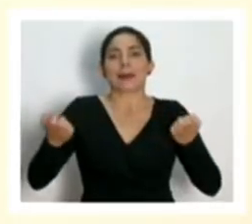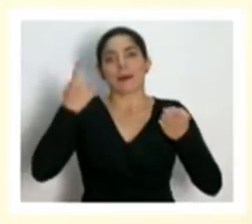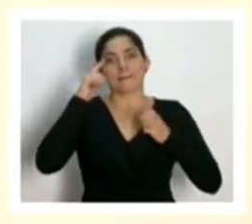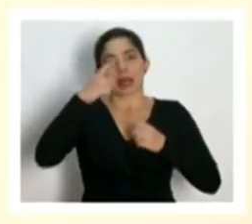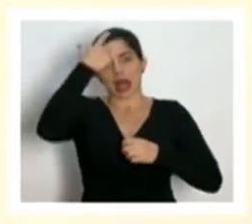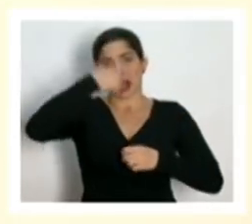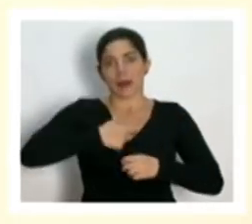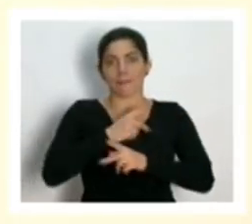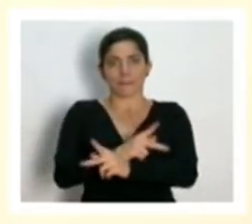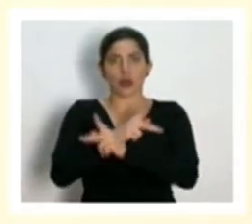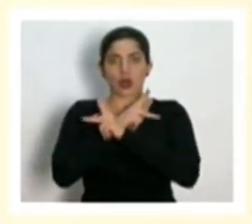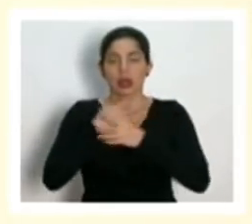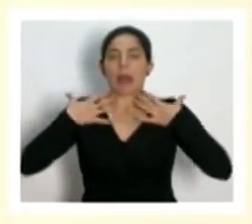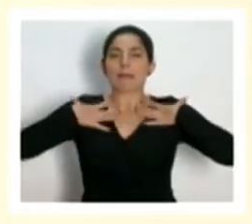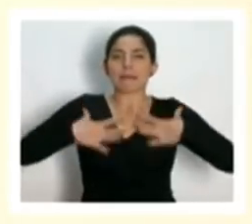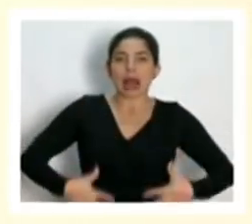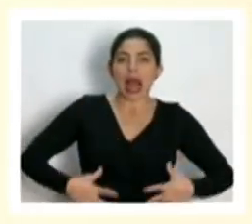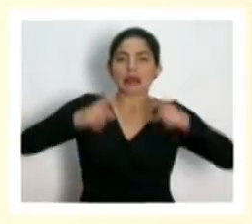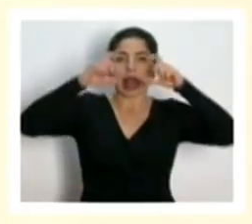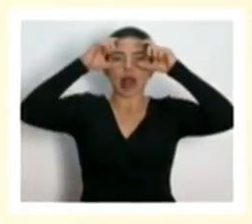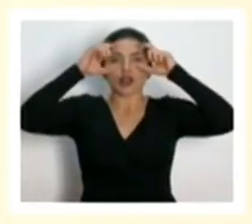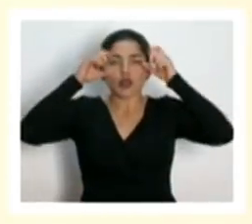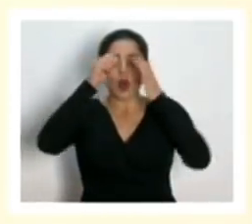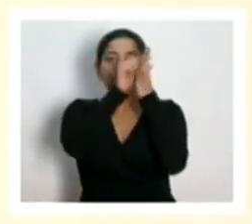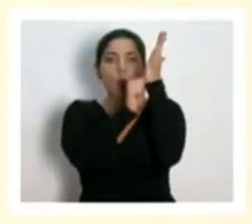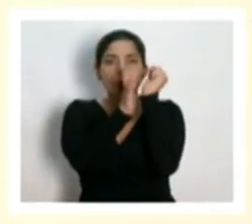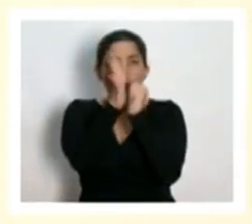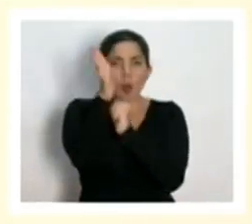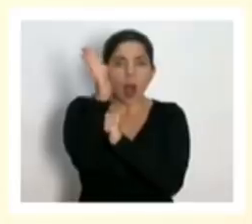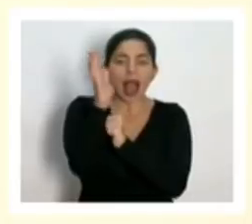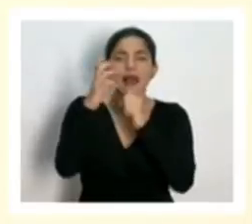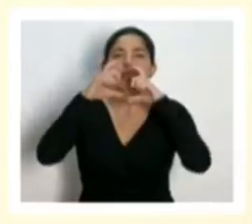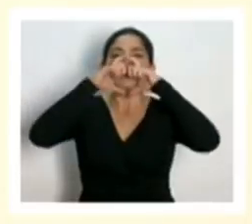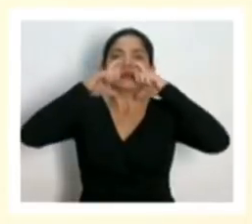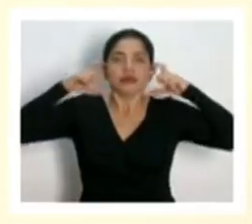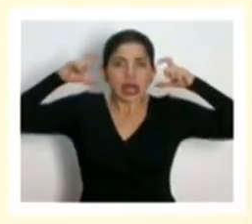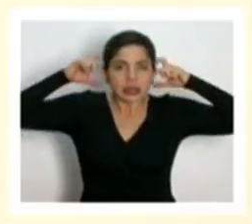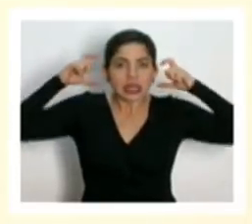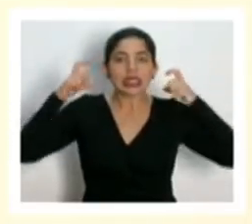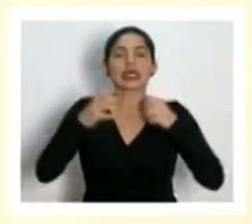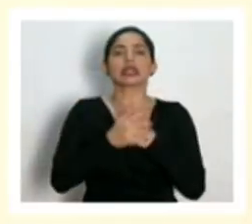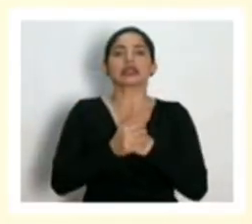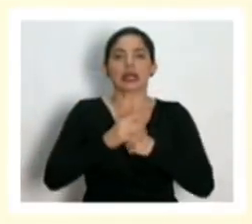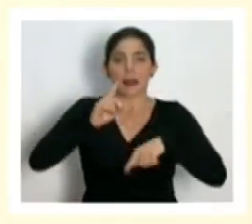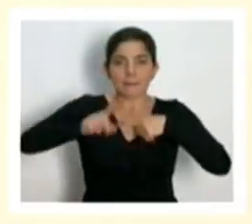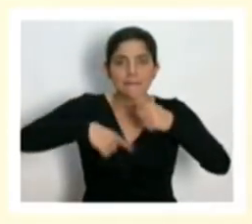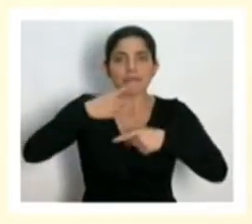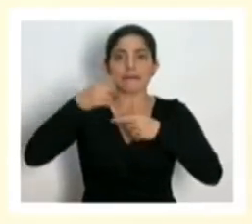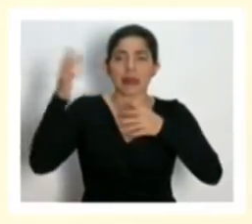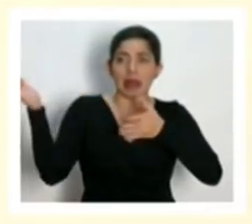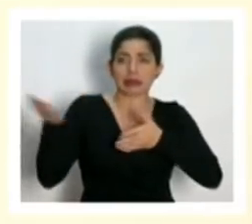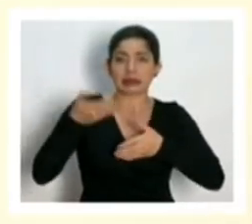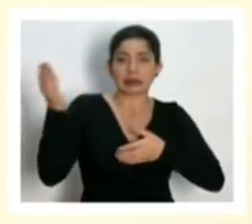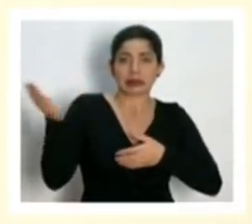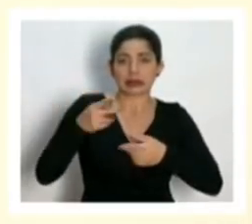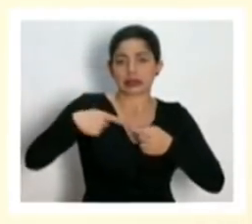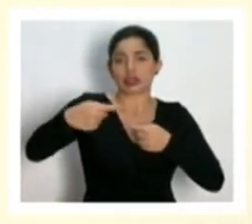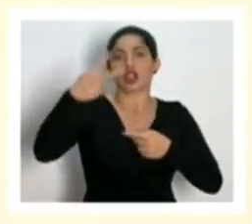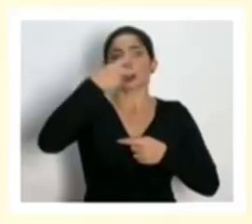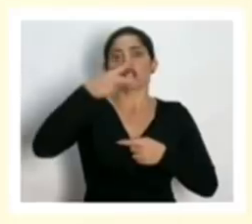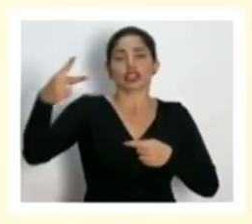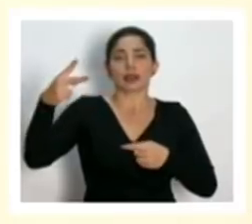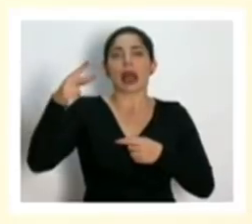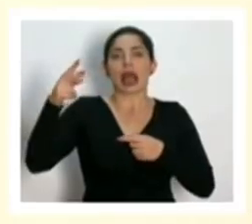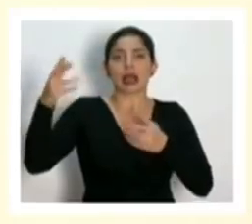personal estos son batas son gafas son guantes son mascarillas y van a estar ingresando en las próximas dos semanas